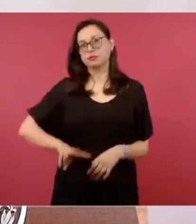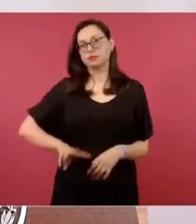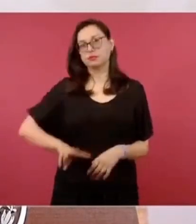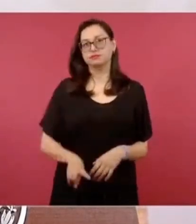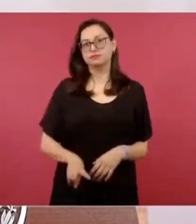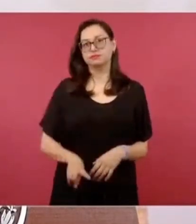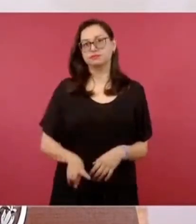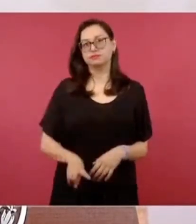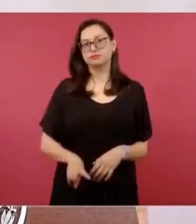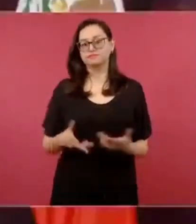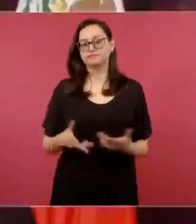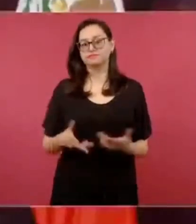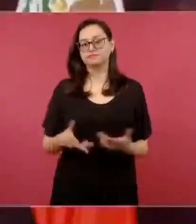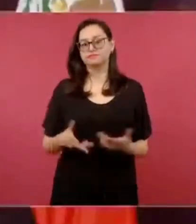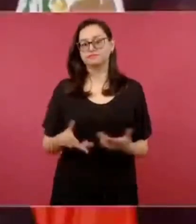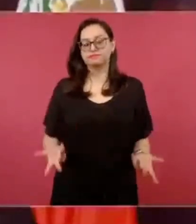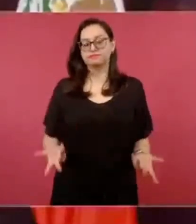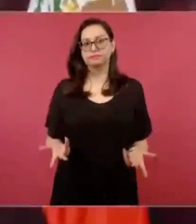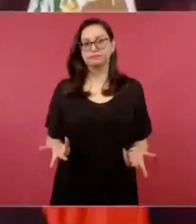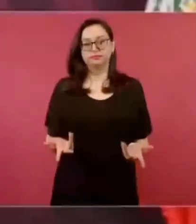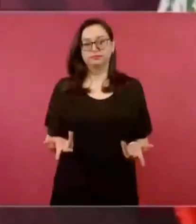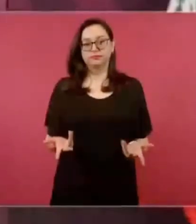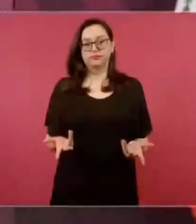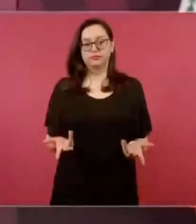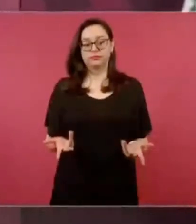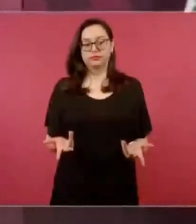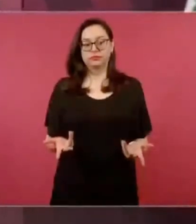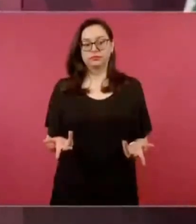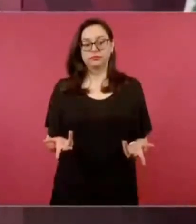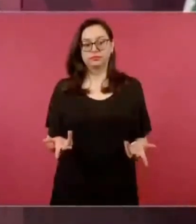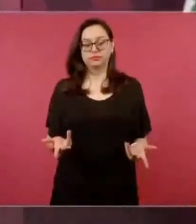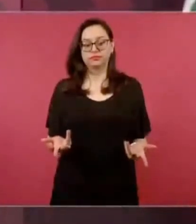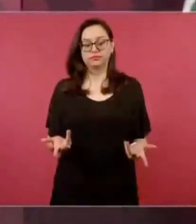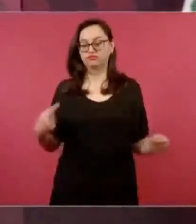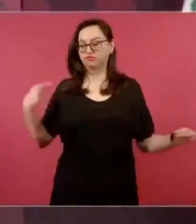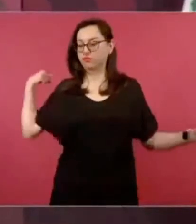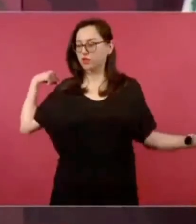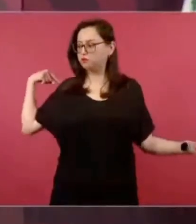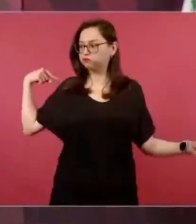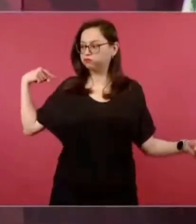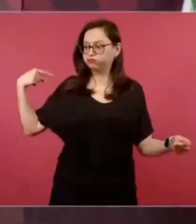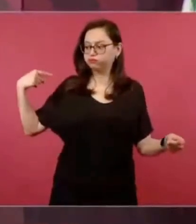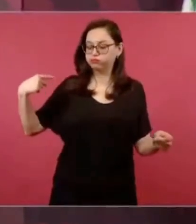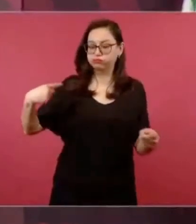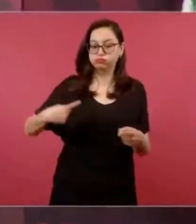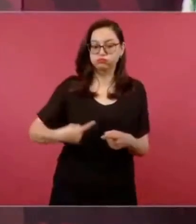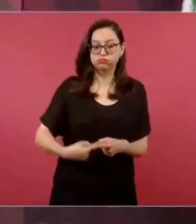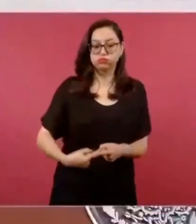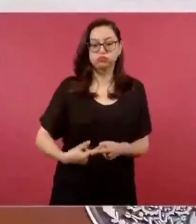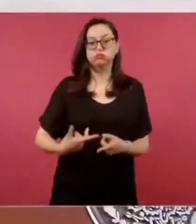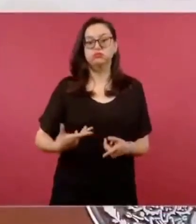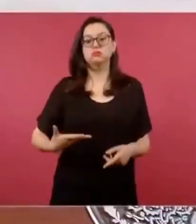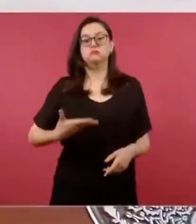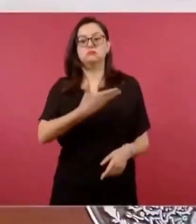Cuando llega a la presidencia por alguna